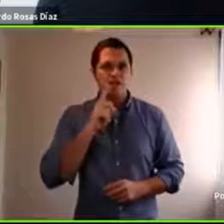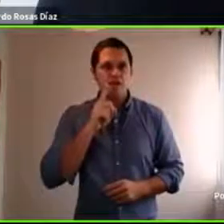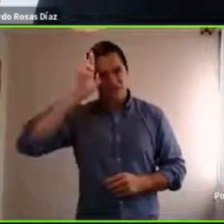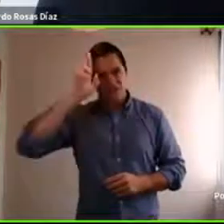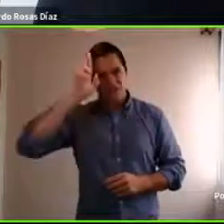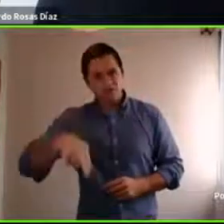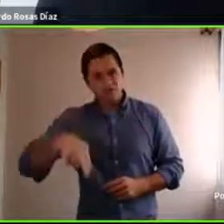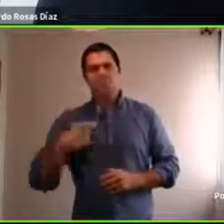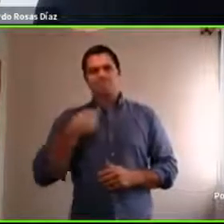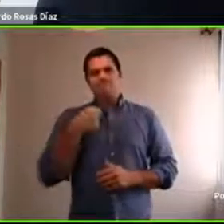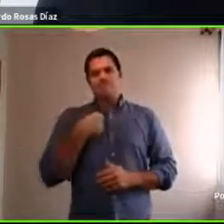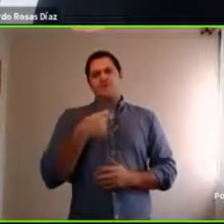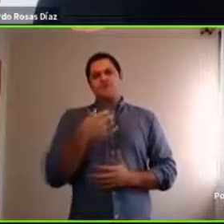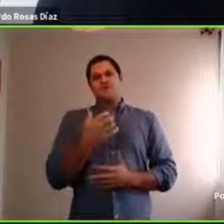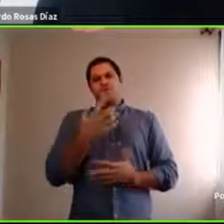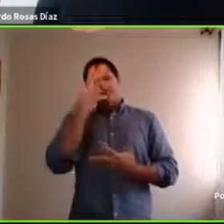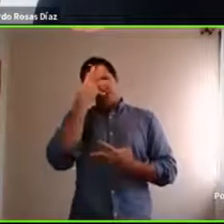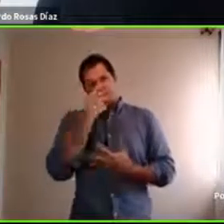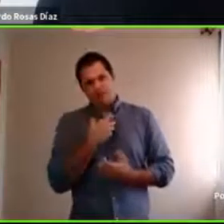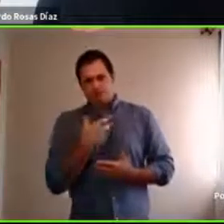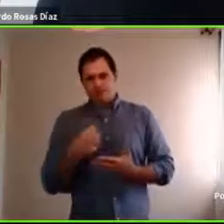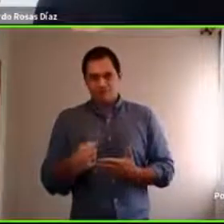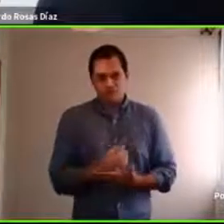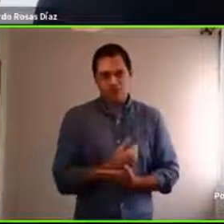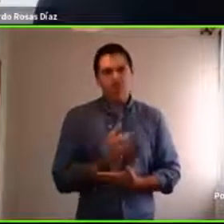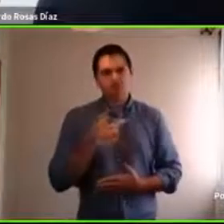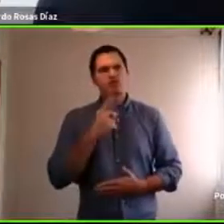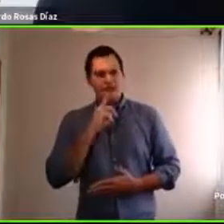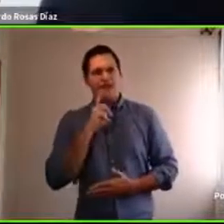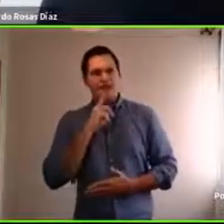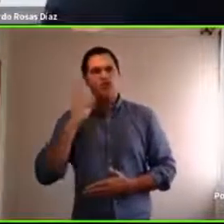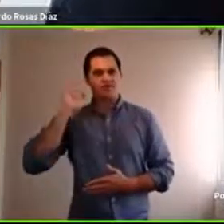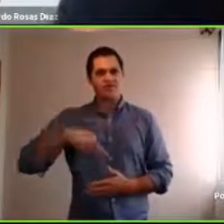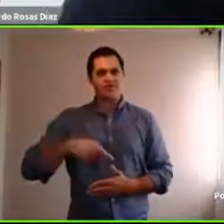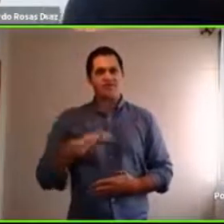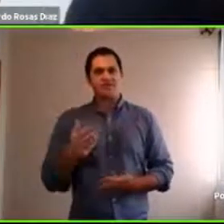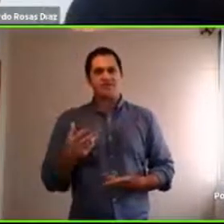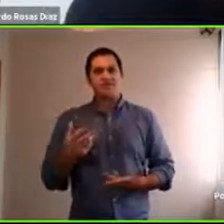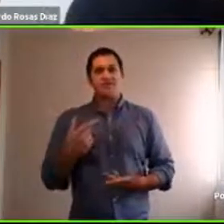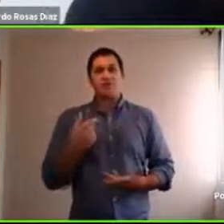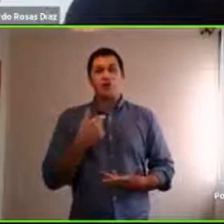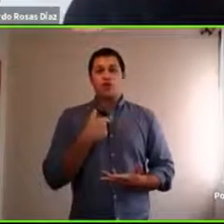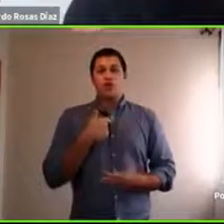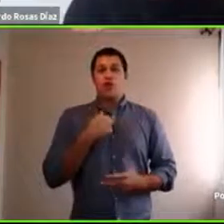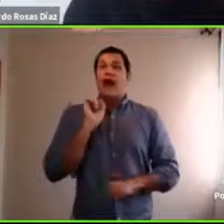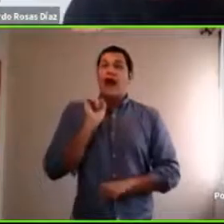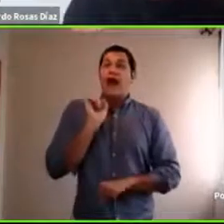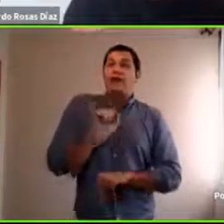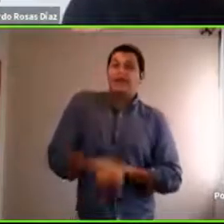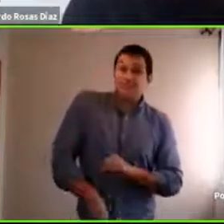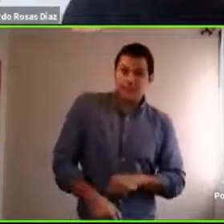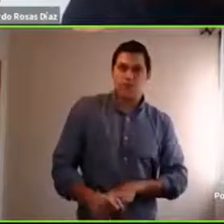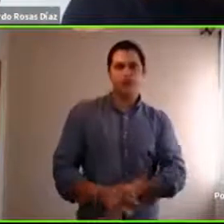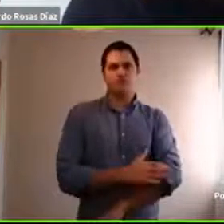está bien sentirme enojado y sentirme frustrado por lo que estoy viviendo, pero entonces yo acepto esto que estoy sintiendo y si yo puedo